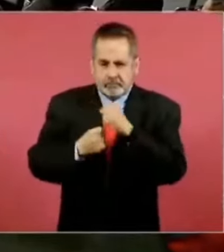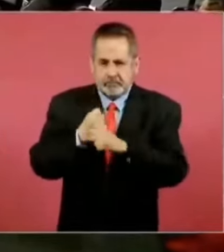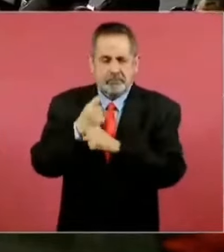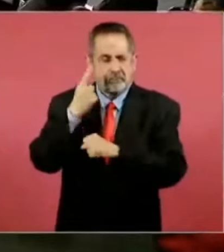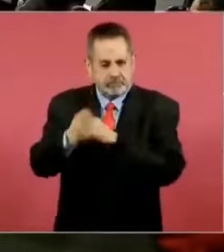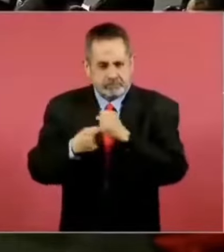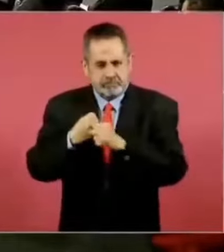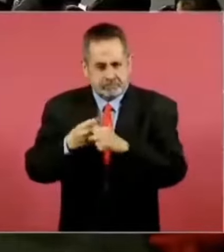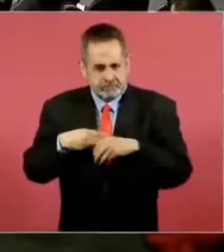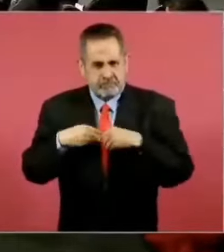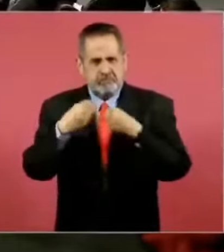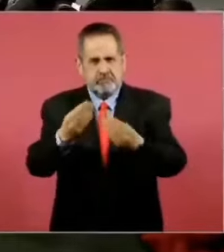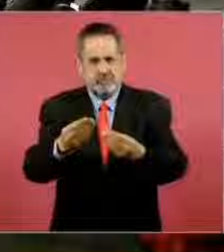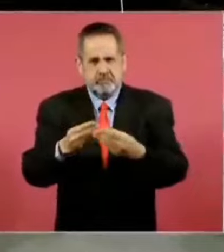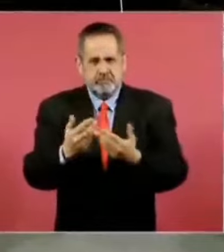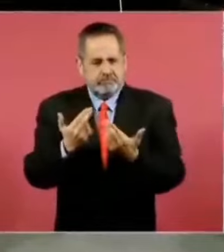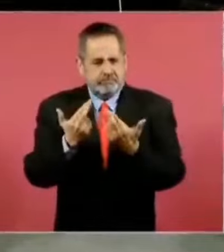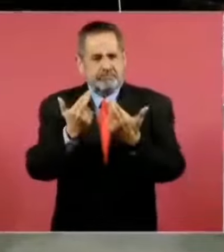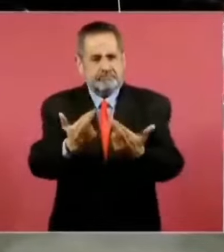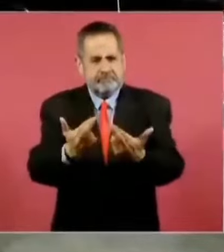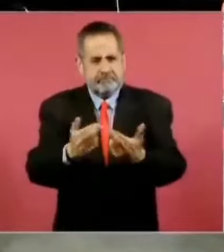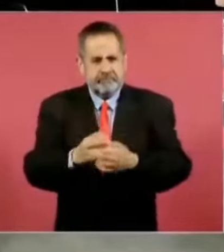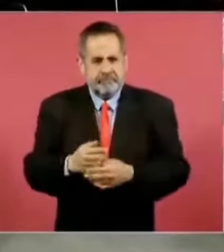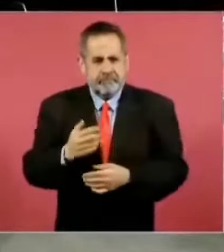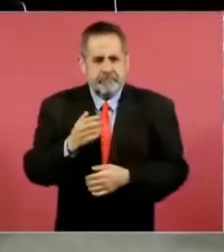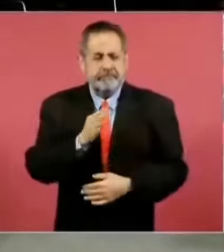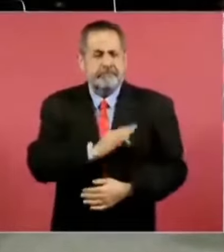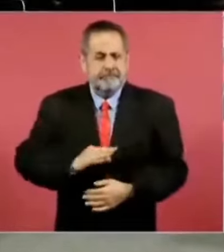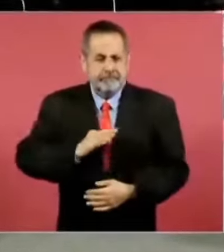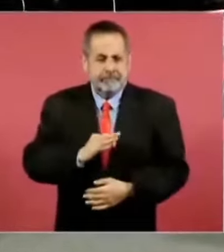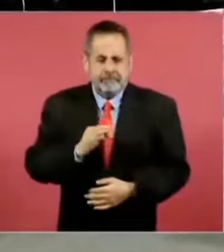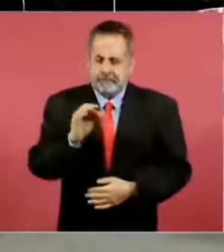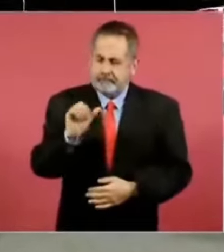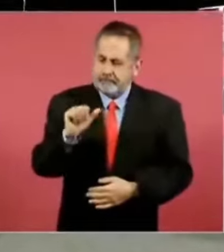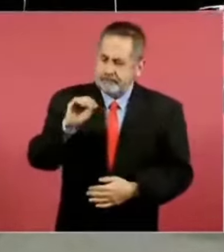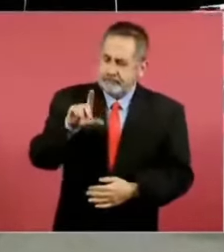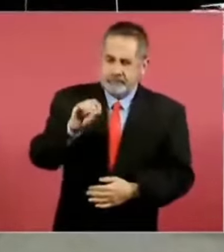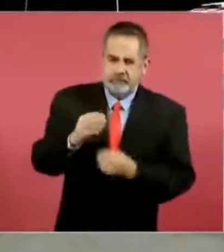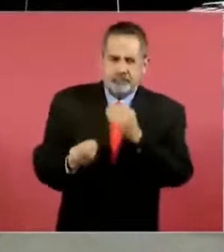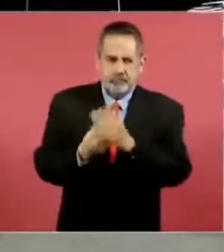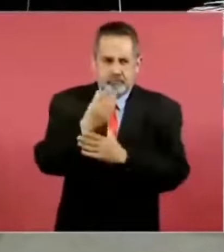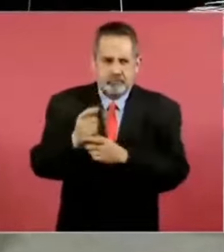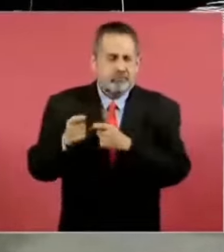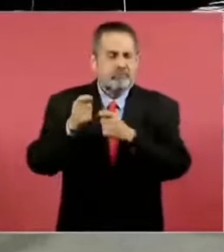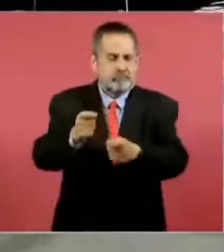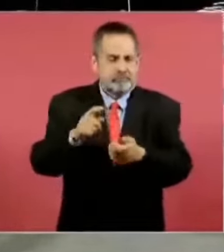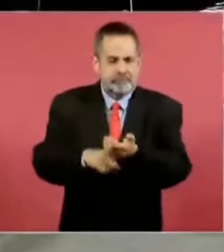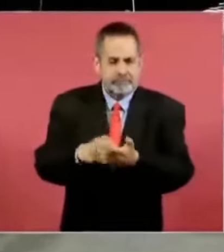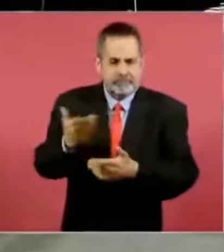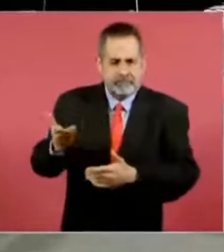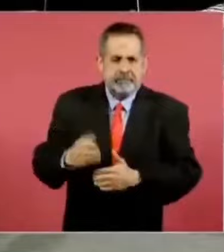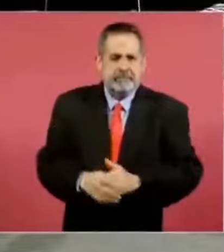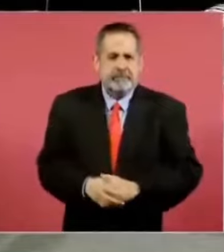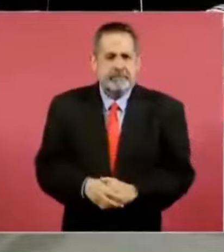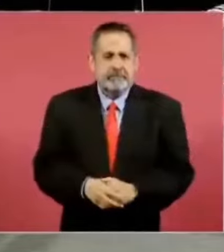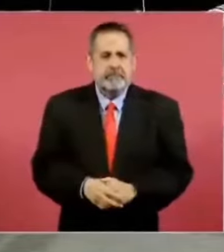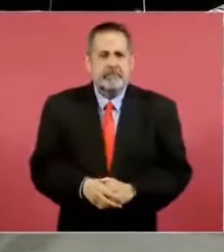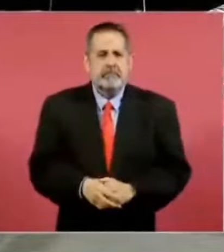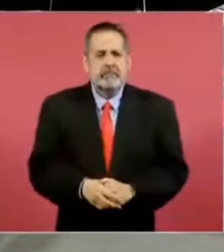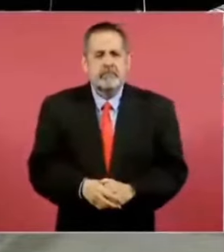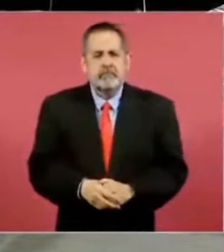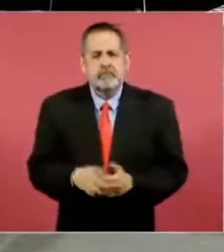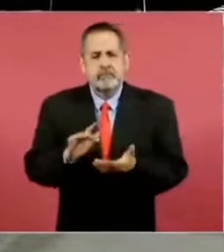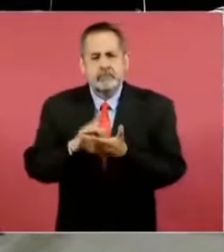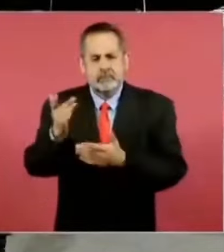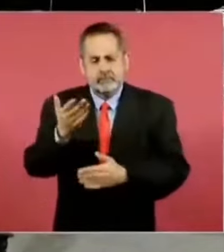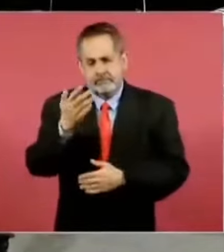entrega de este obsequio, es feliz AMLO nuevo, se lo dejo aquí con la persona. Muchas gracias.